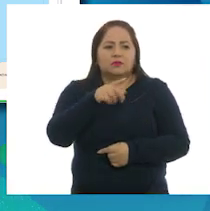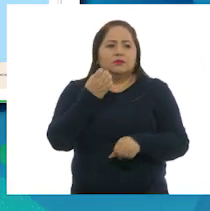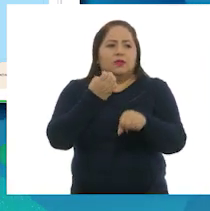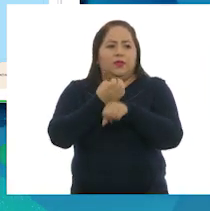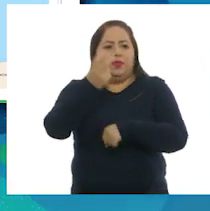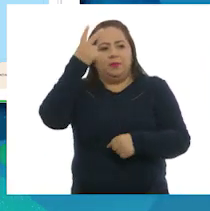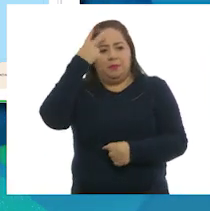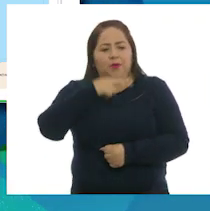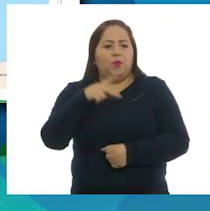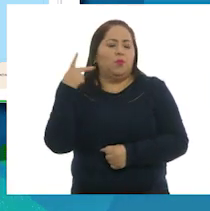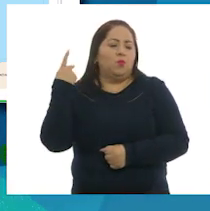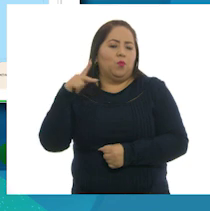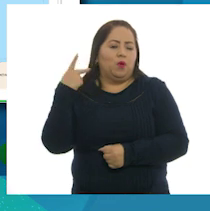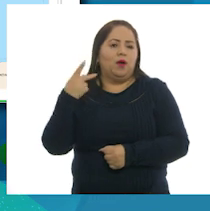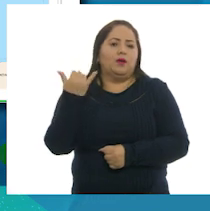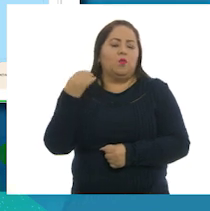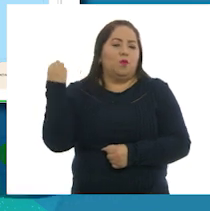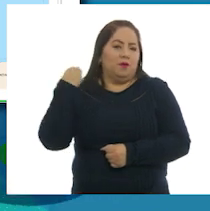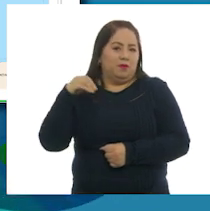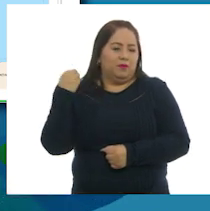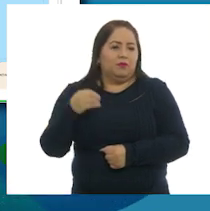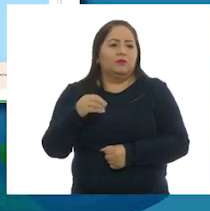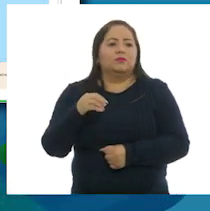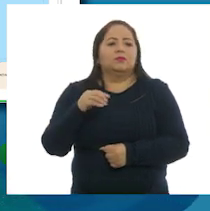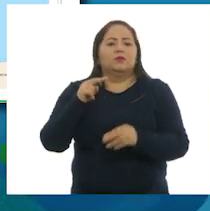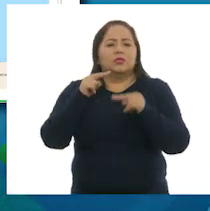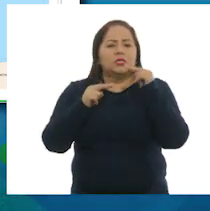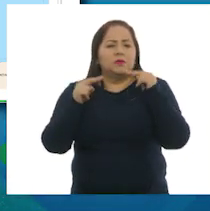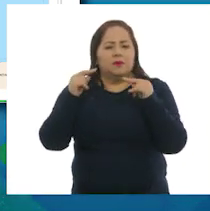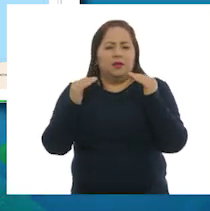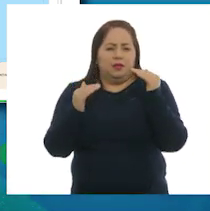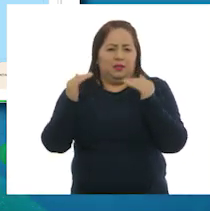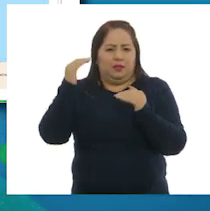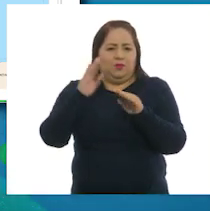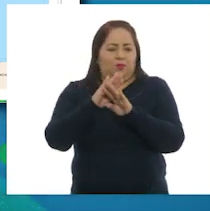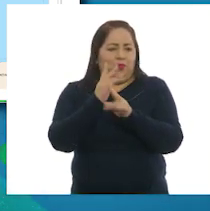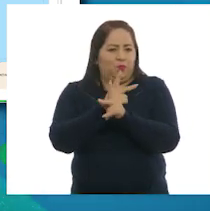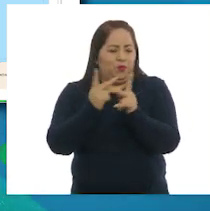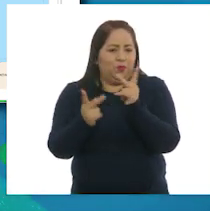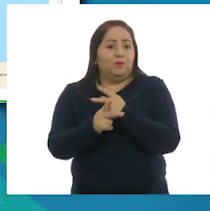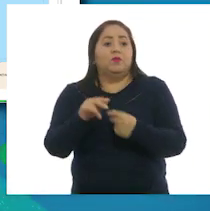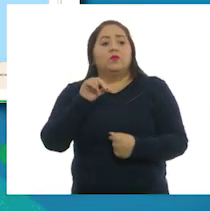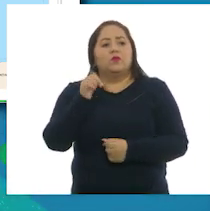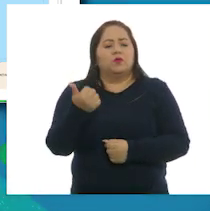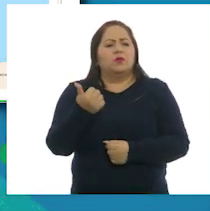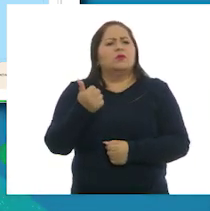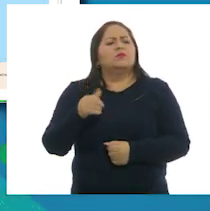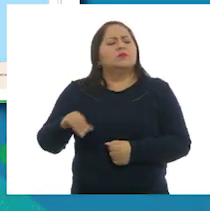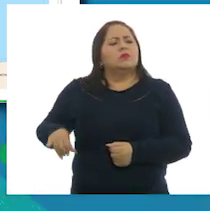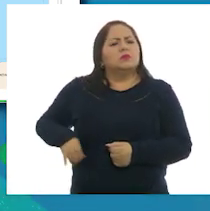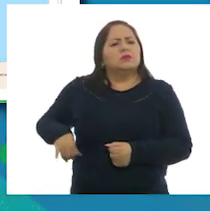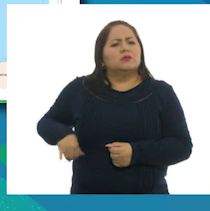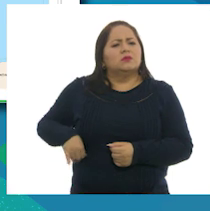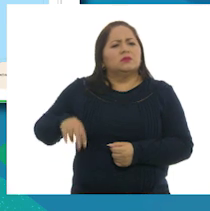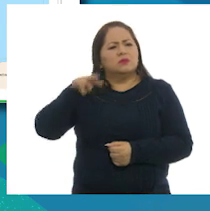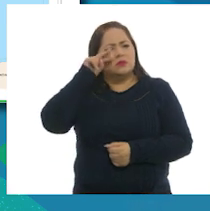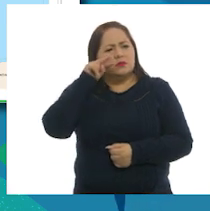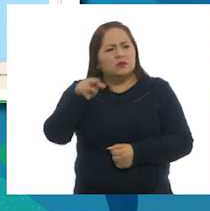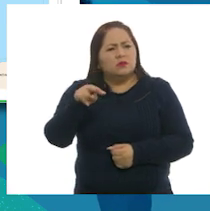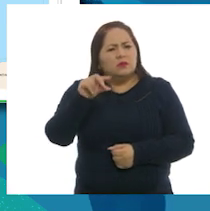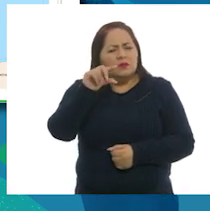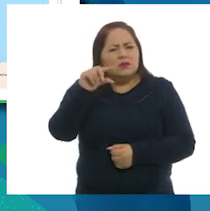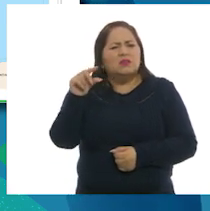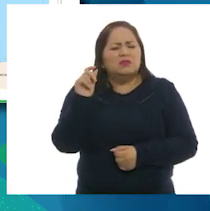de México, Puebla y Oaxaca, con un nivel alto de producción. Y algo muy interesante que encontramos en el